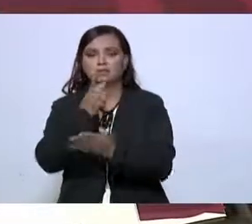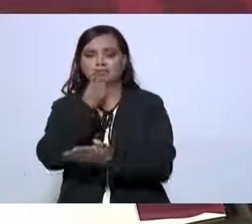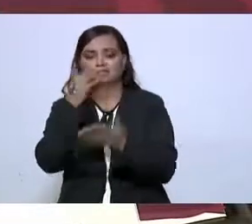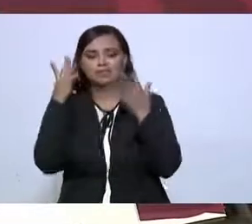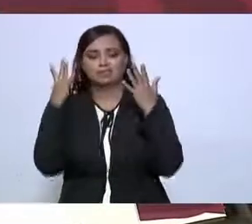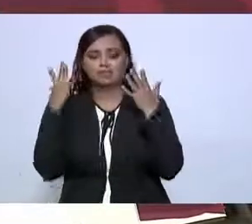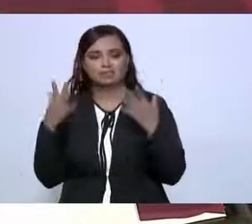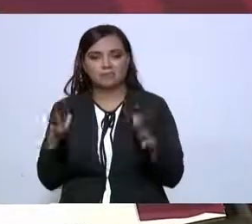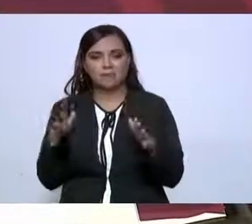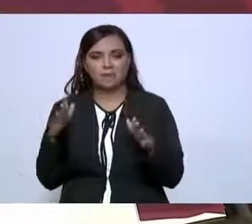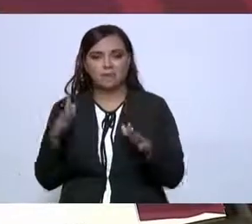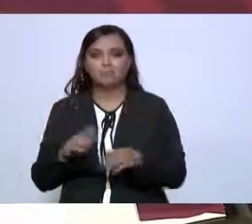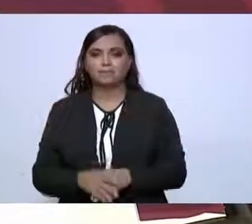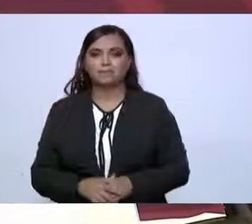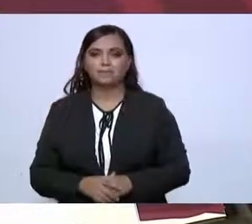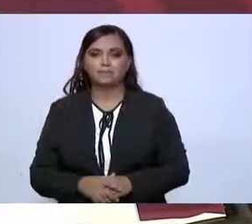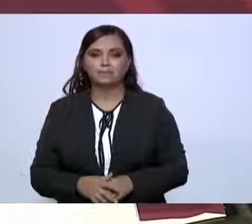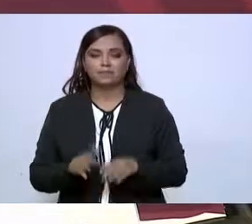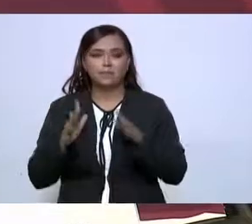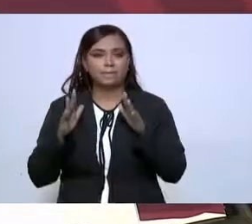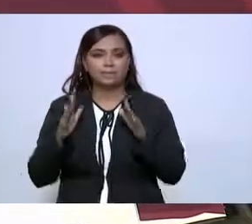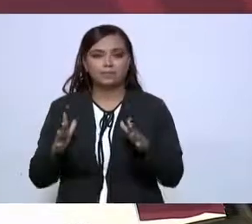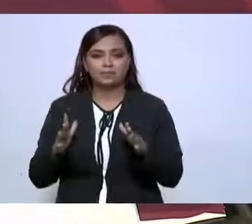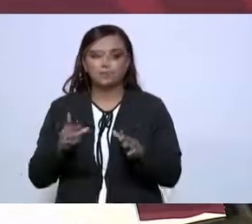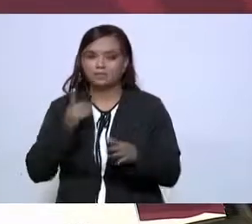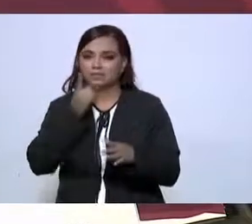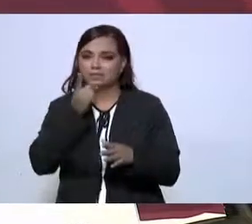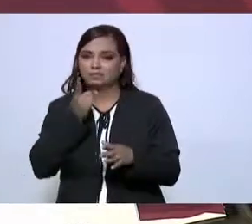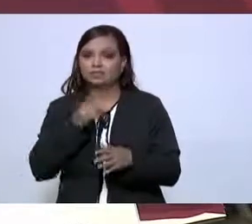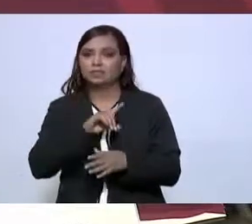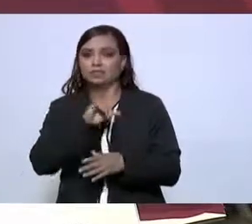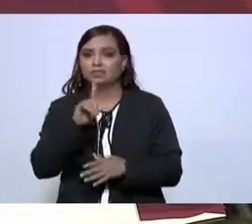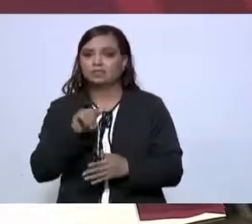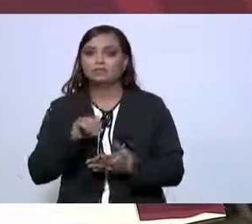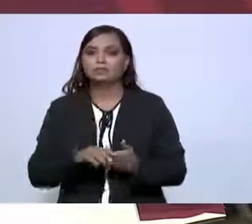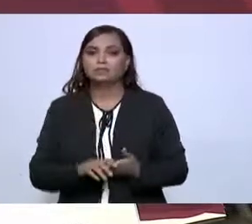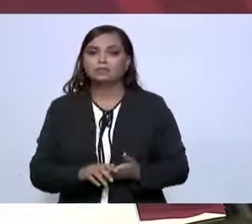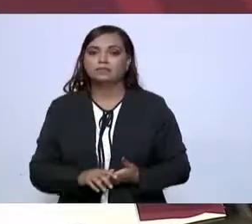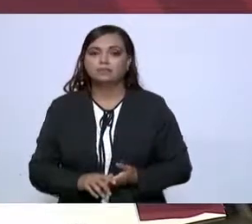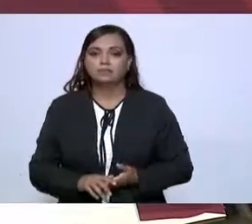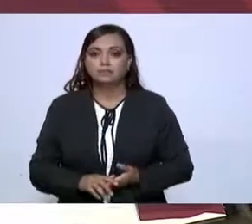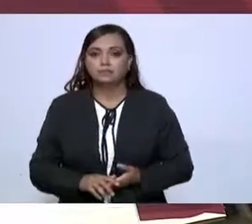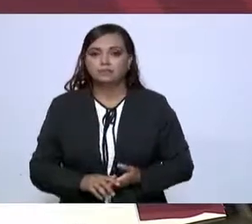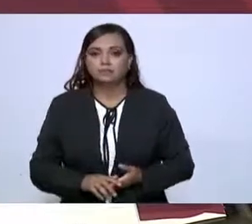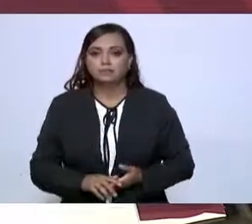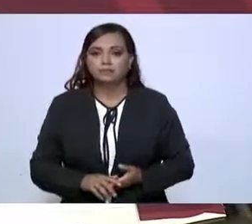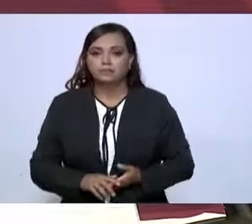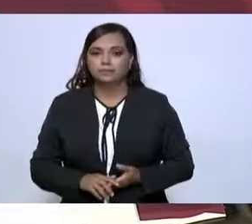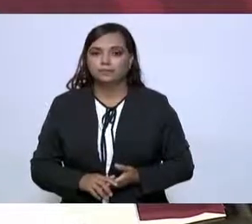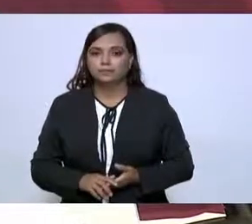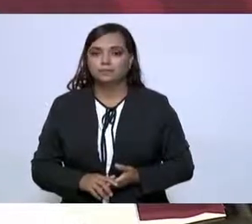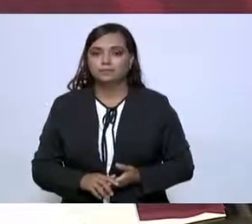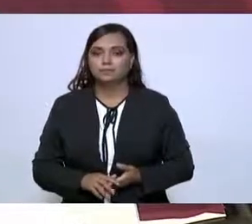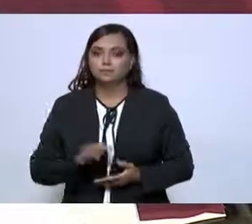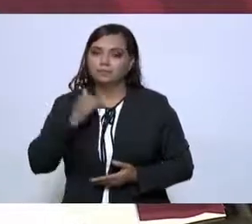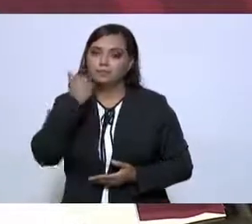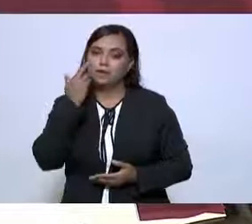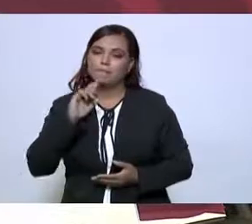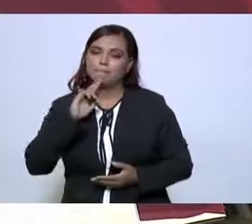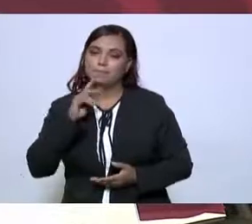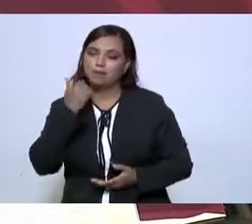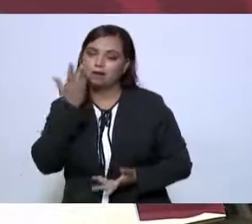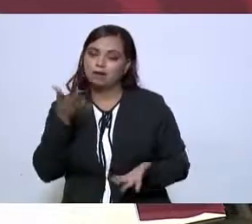basta y optó por un